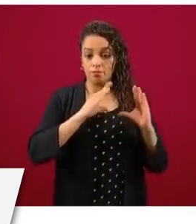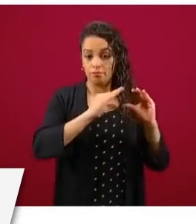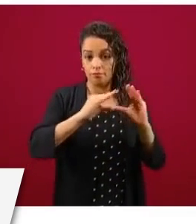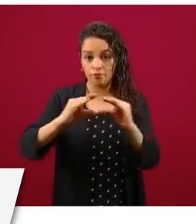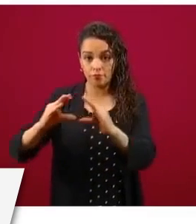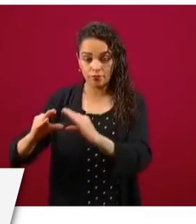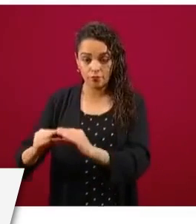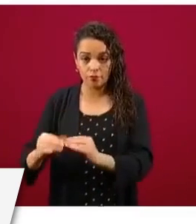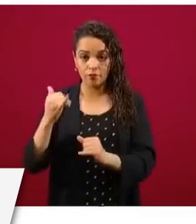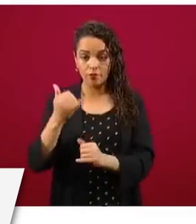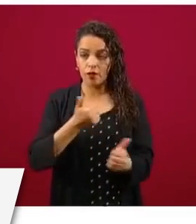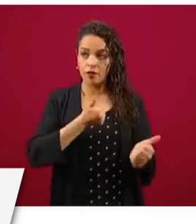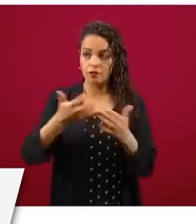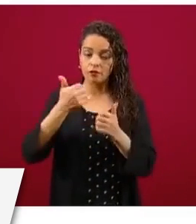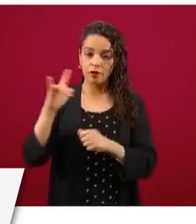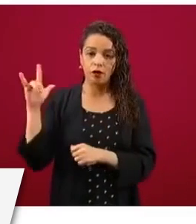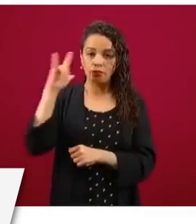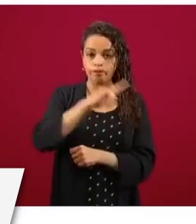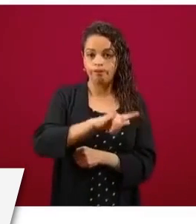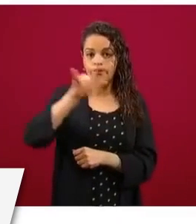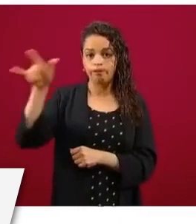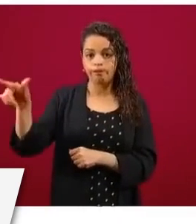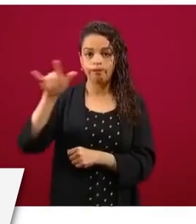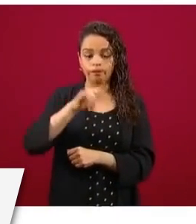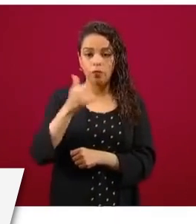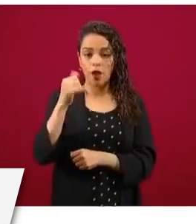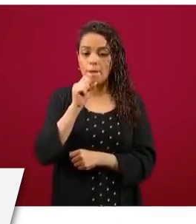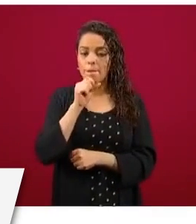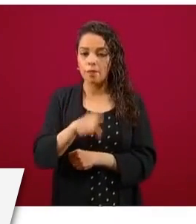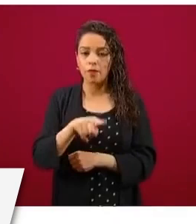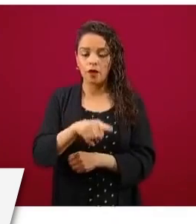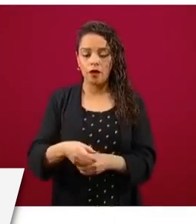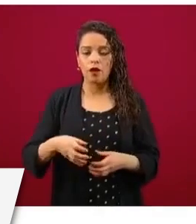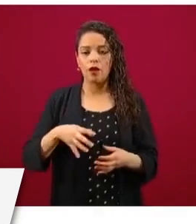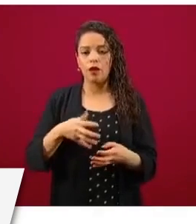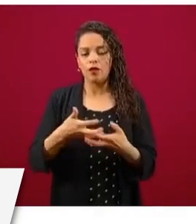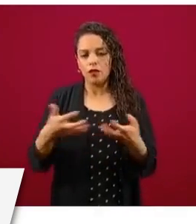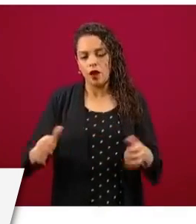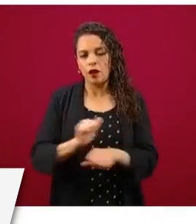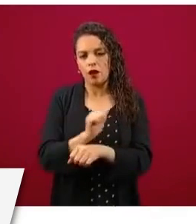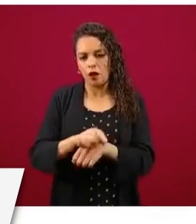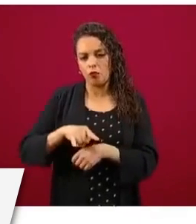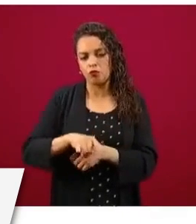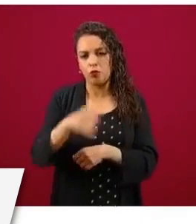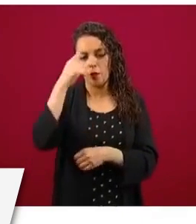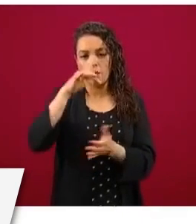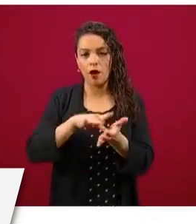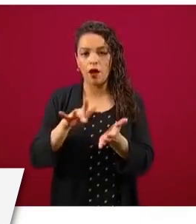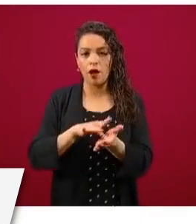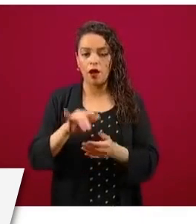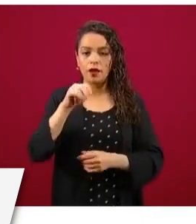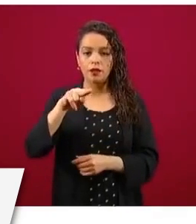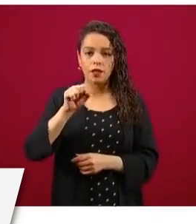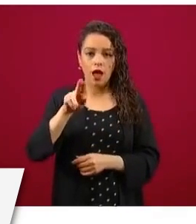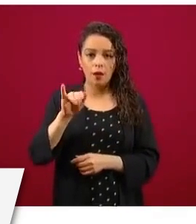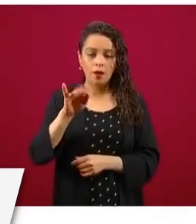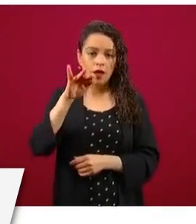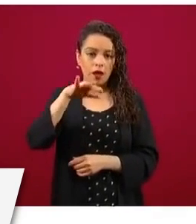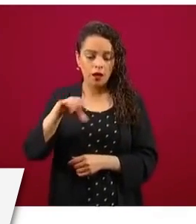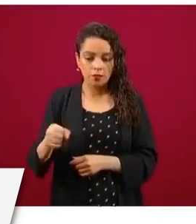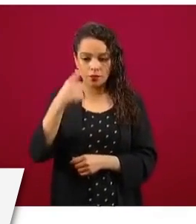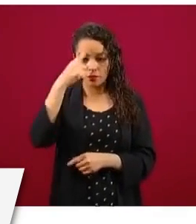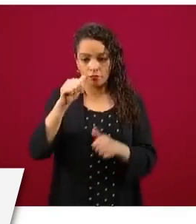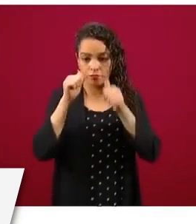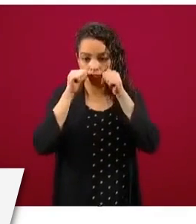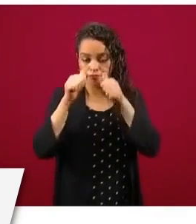transporte aéreo y terrestre de insumos en apoyo al Insabi y el IMSS, la fabricación de insumos para atención de la